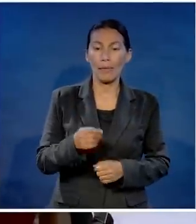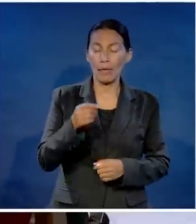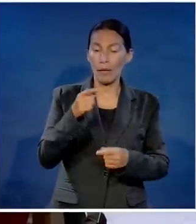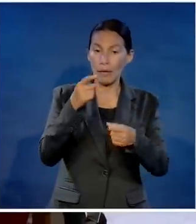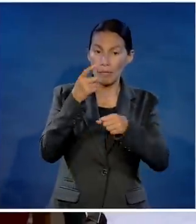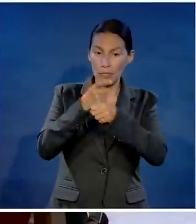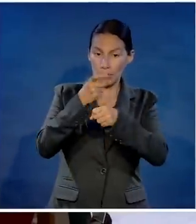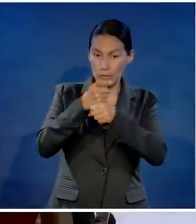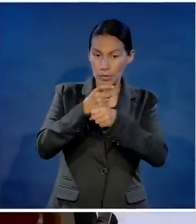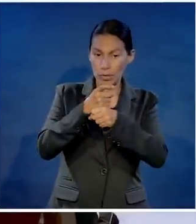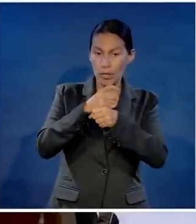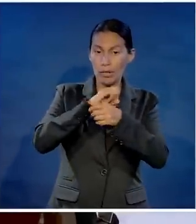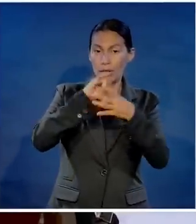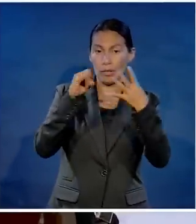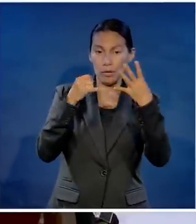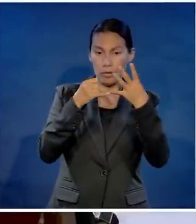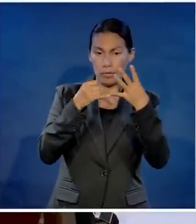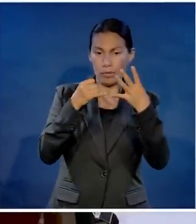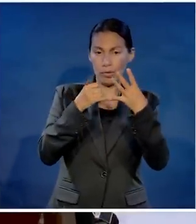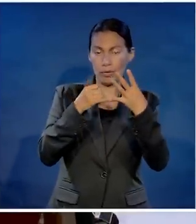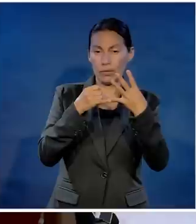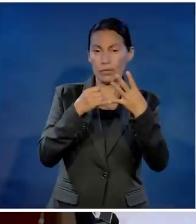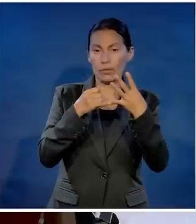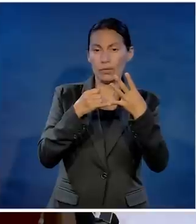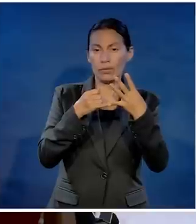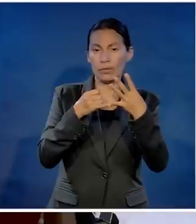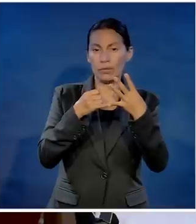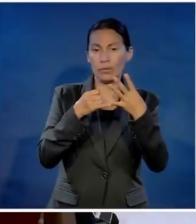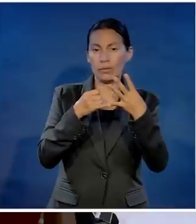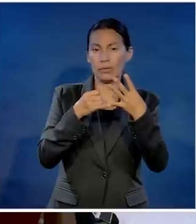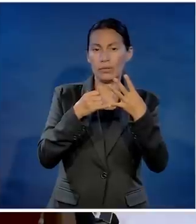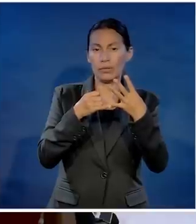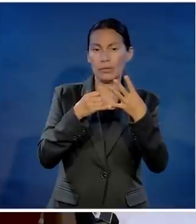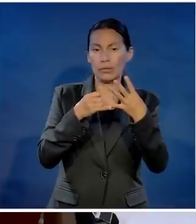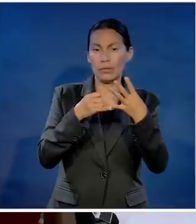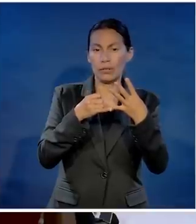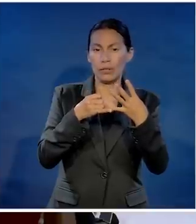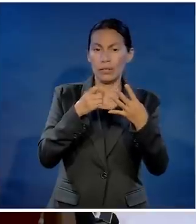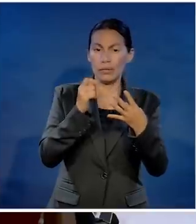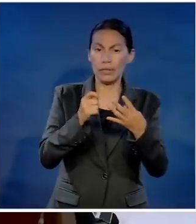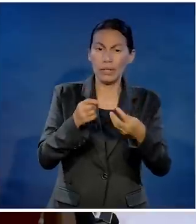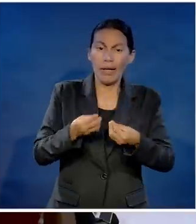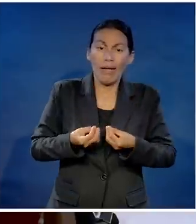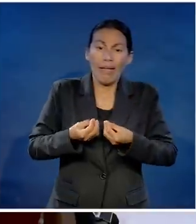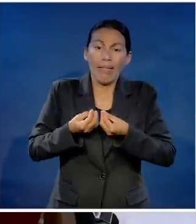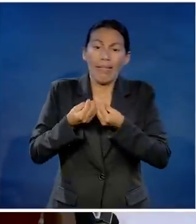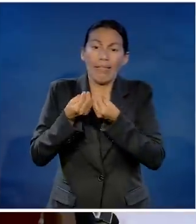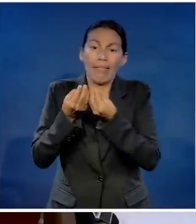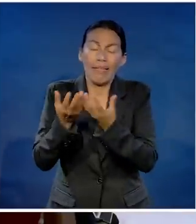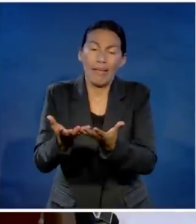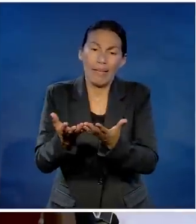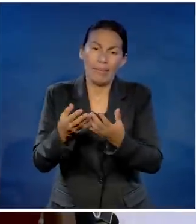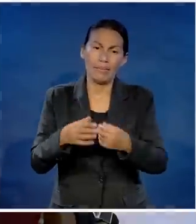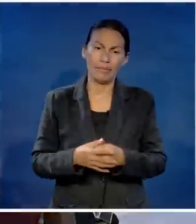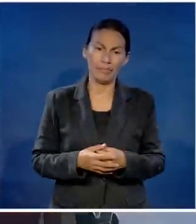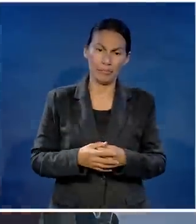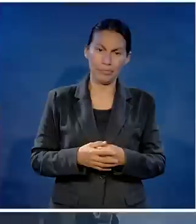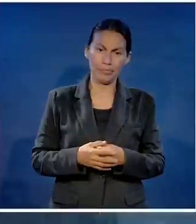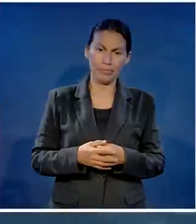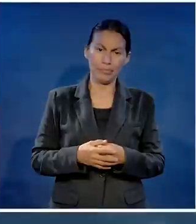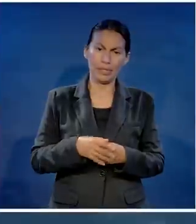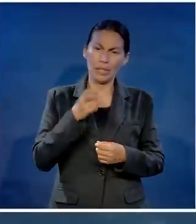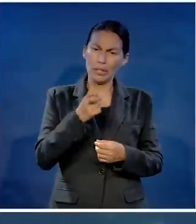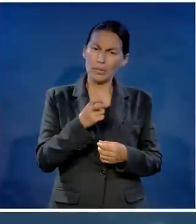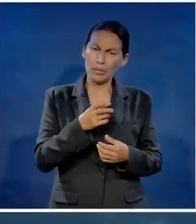darla. Primera de Juan, capítulo 4, versículo 10. Estamos hablando de dar sin esperar nada. En esto consiste el